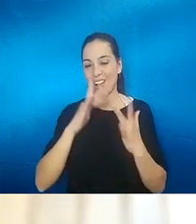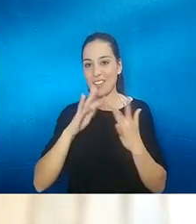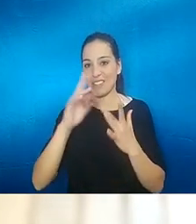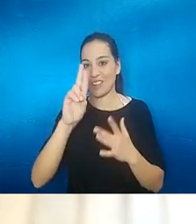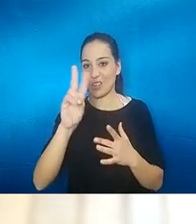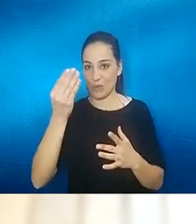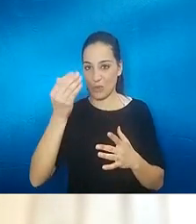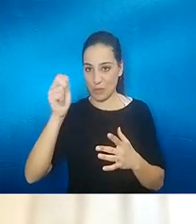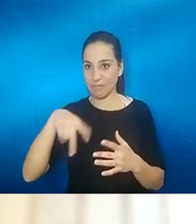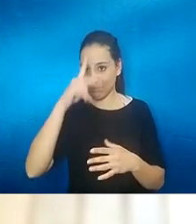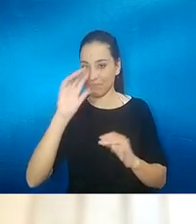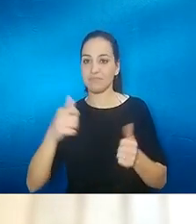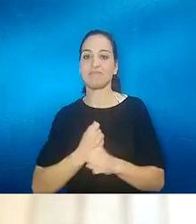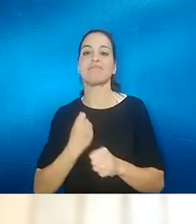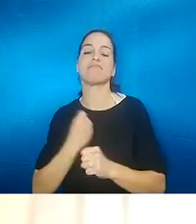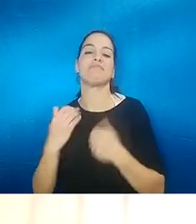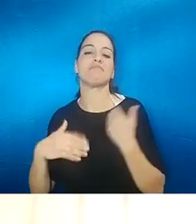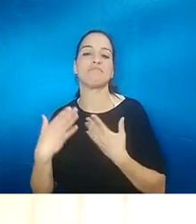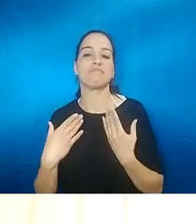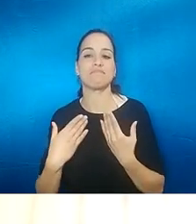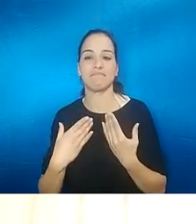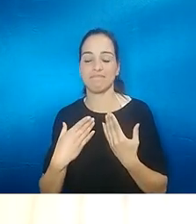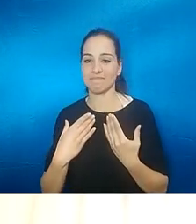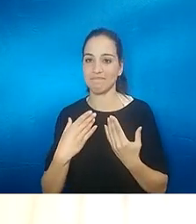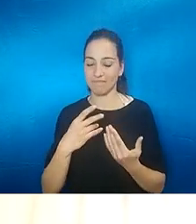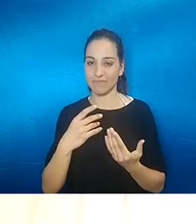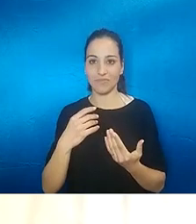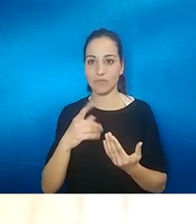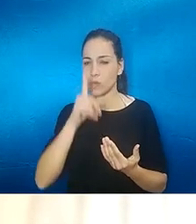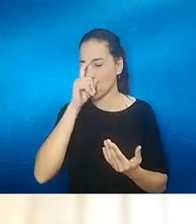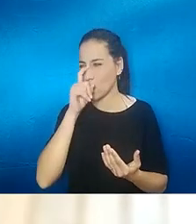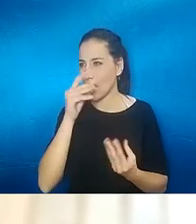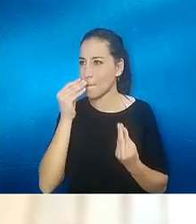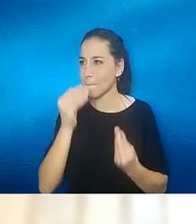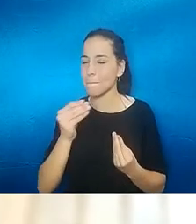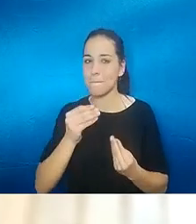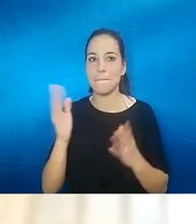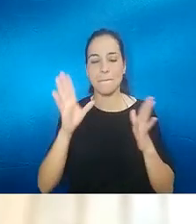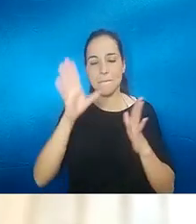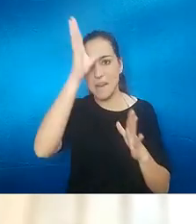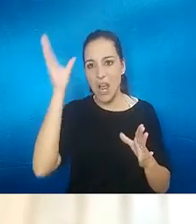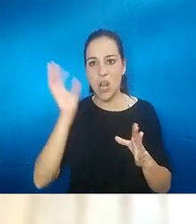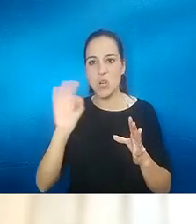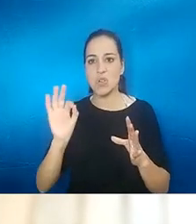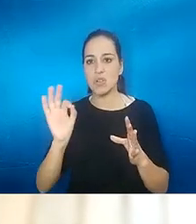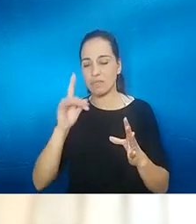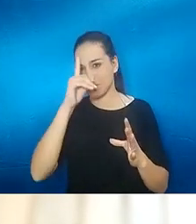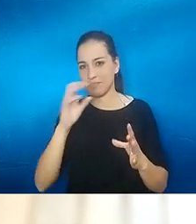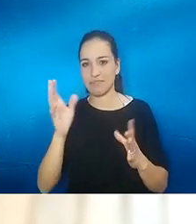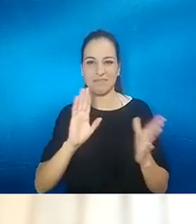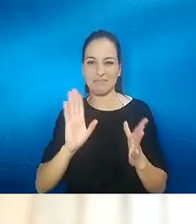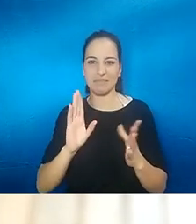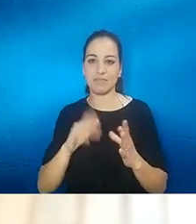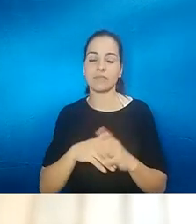estaba trabajando y era no recuerdo muy bien si era verano si era verano de hecho porque yo